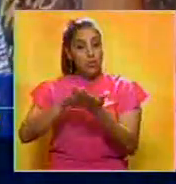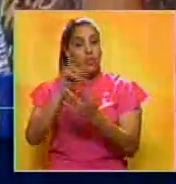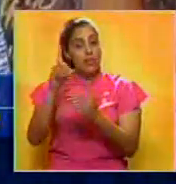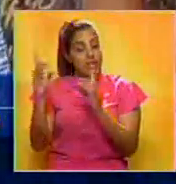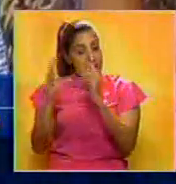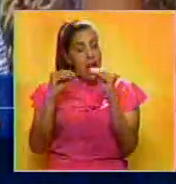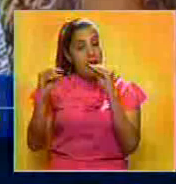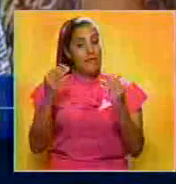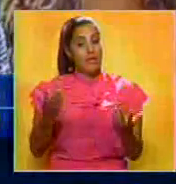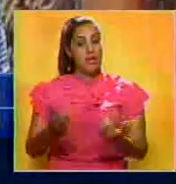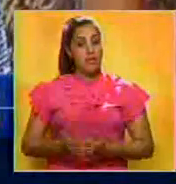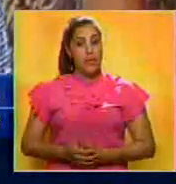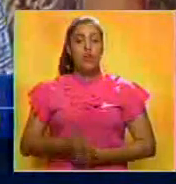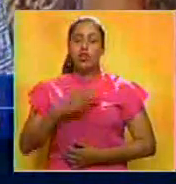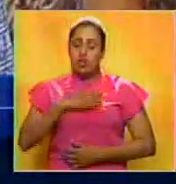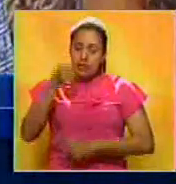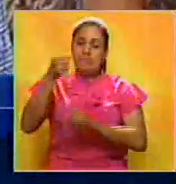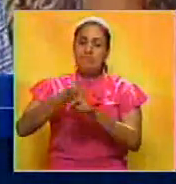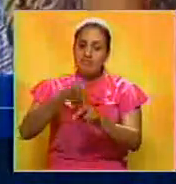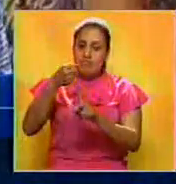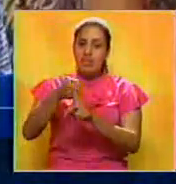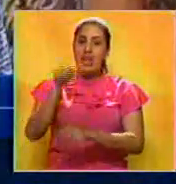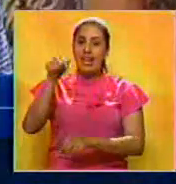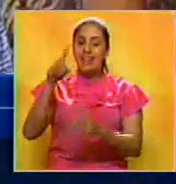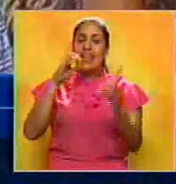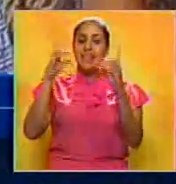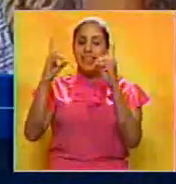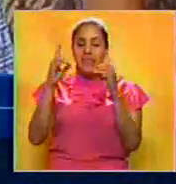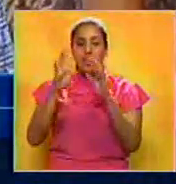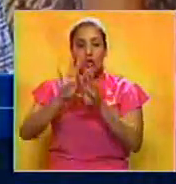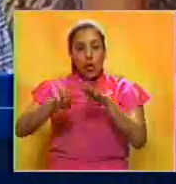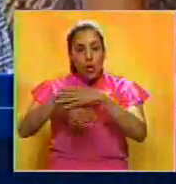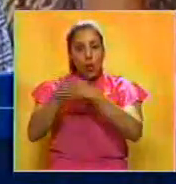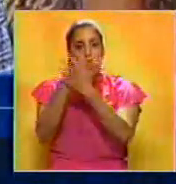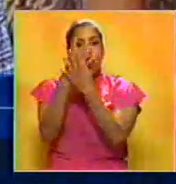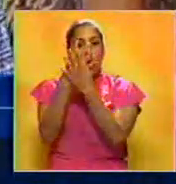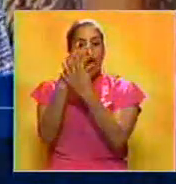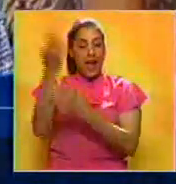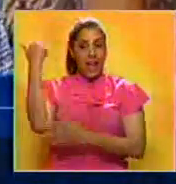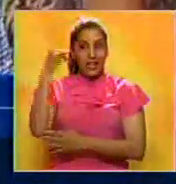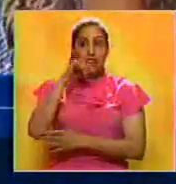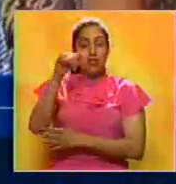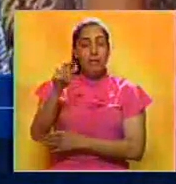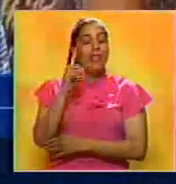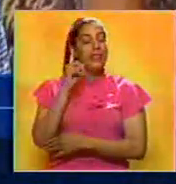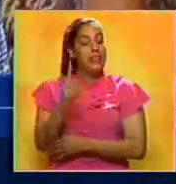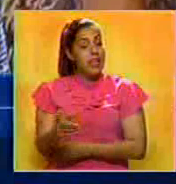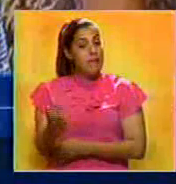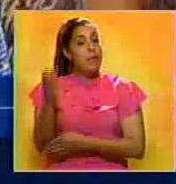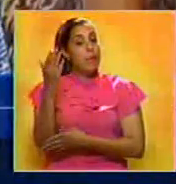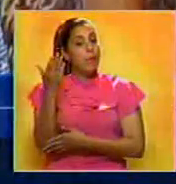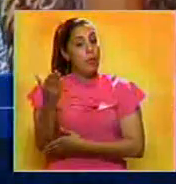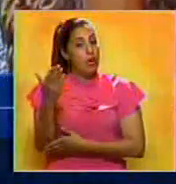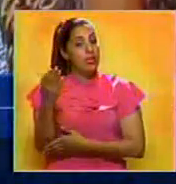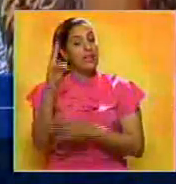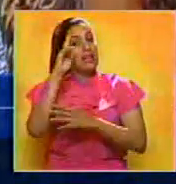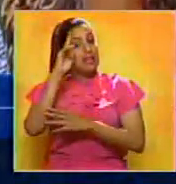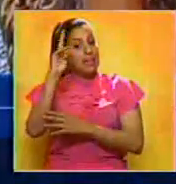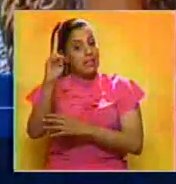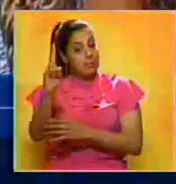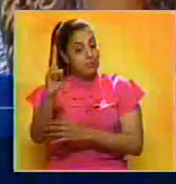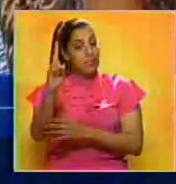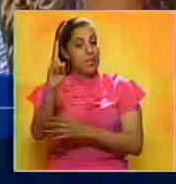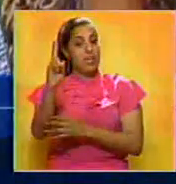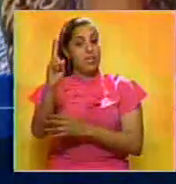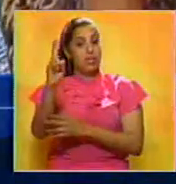través del diálogo. Nosotros hemos insistido, lo insistimos en el debate de la OEA de hace dos días, de la importancia del respeto